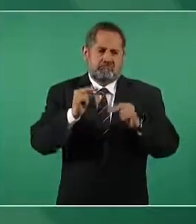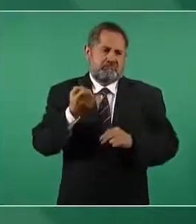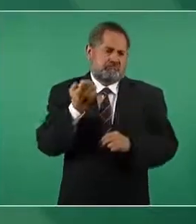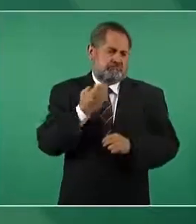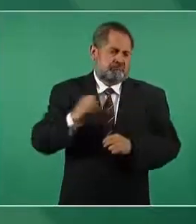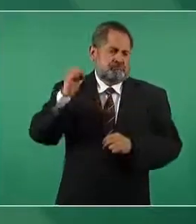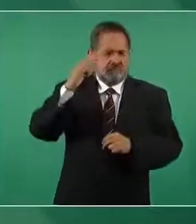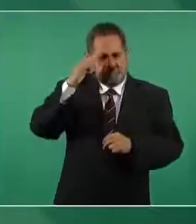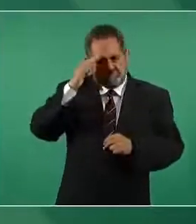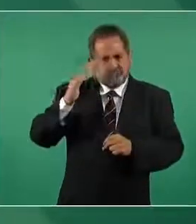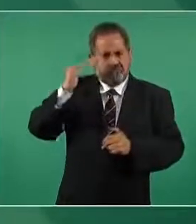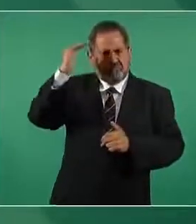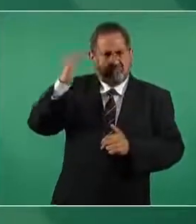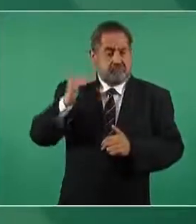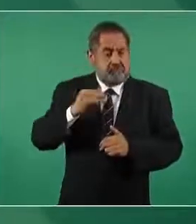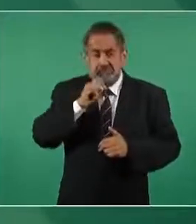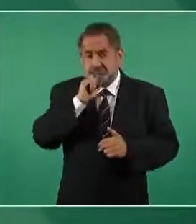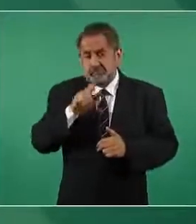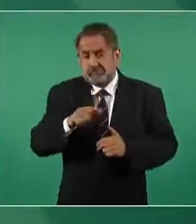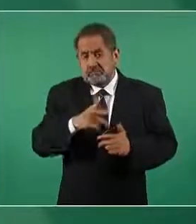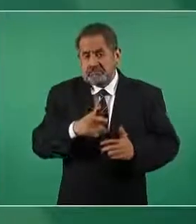además